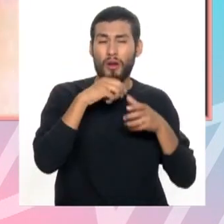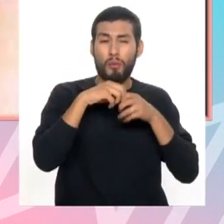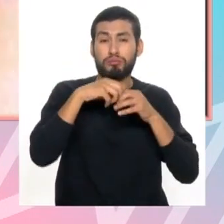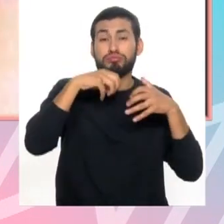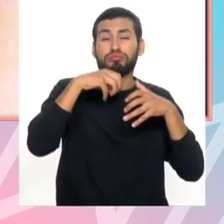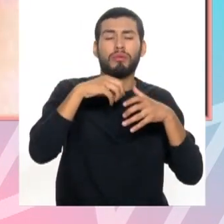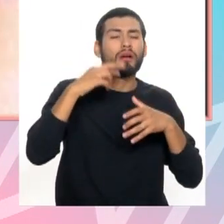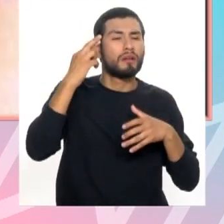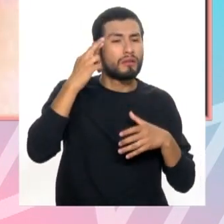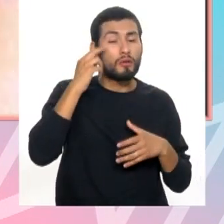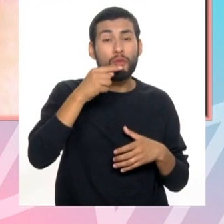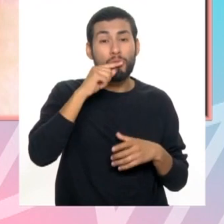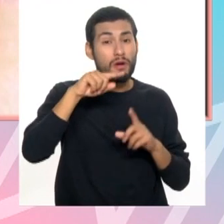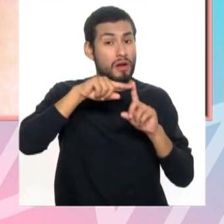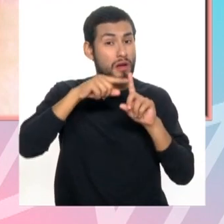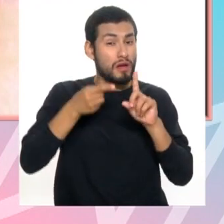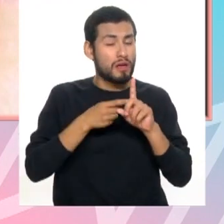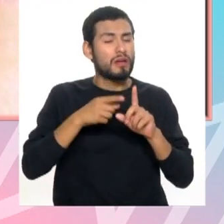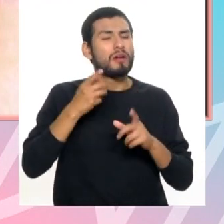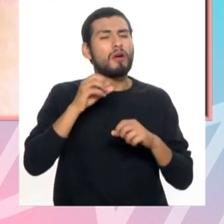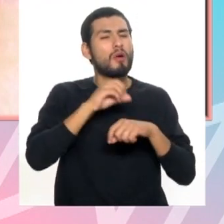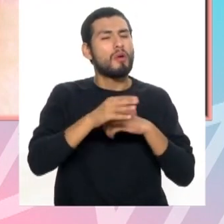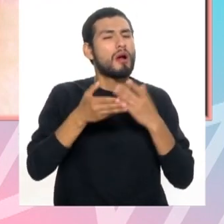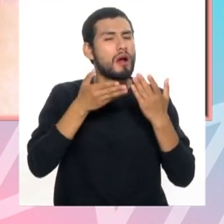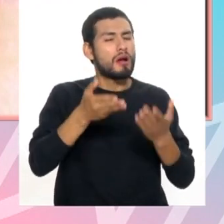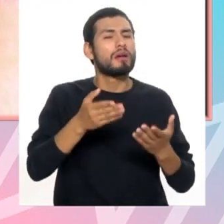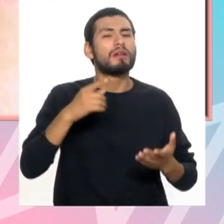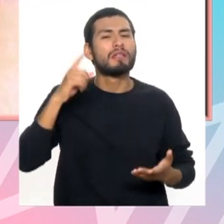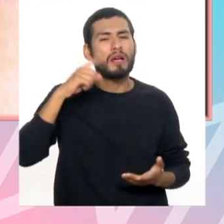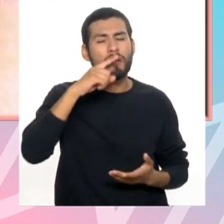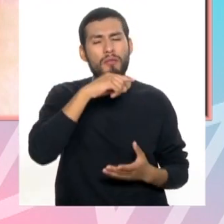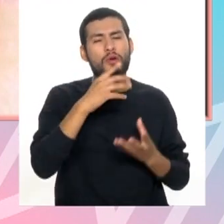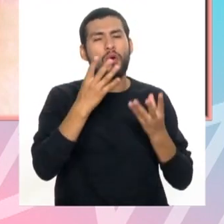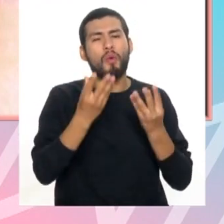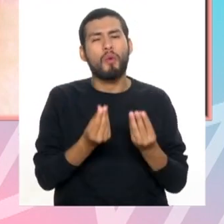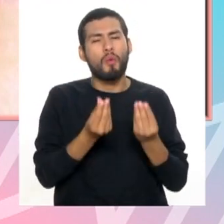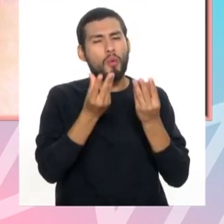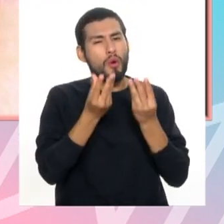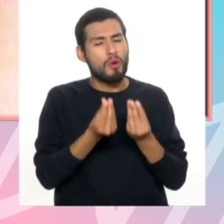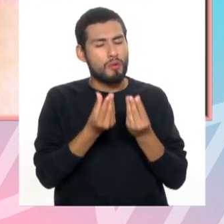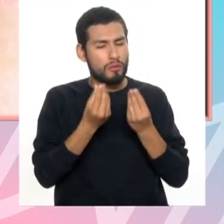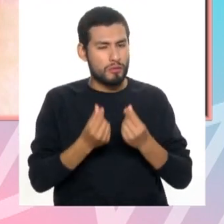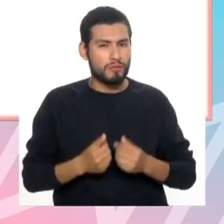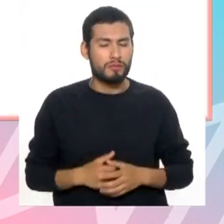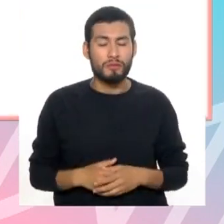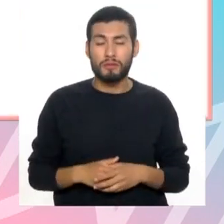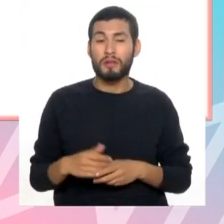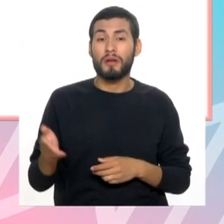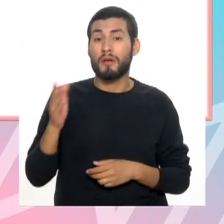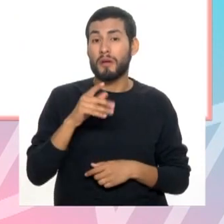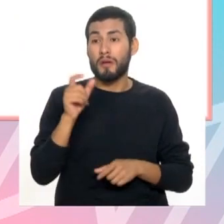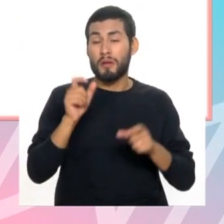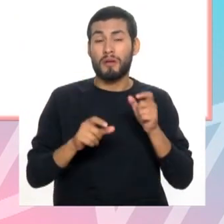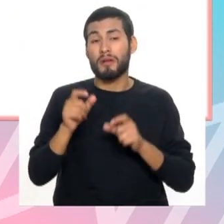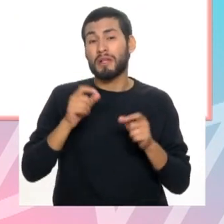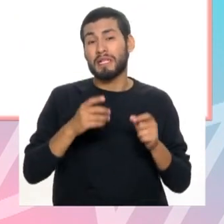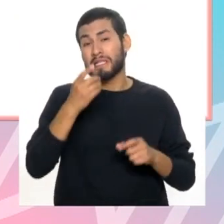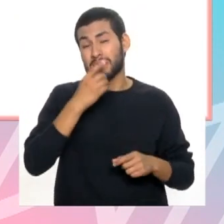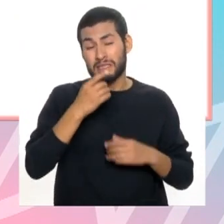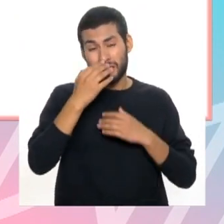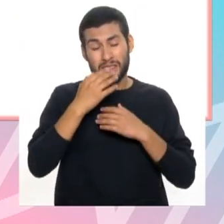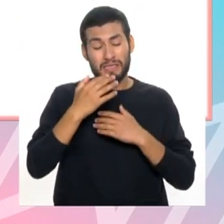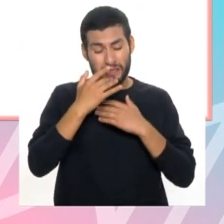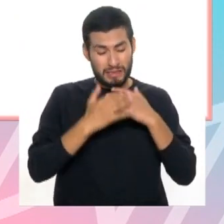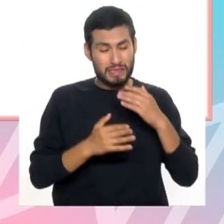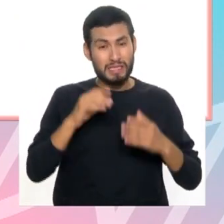más, por eso en el caso de las mujeres gestantes, nosotros les recomendamos cepillo dental suave. En el caso de las personas diabéticas, en el